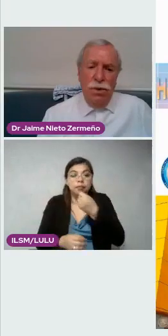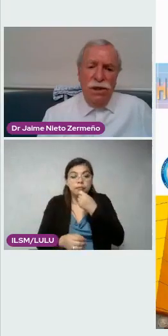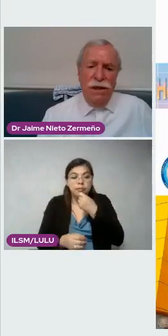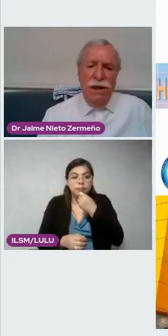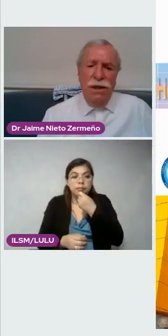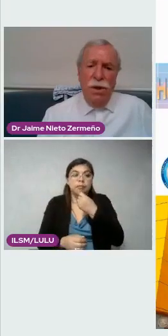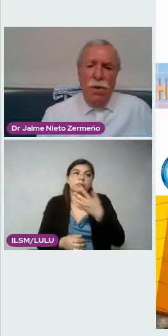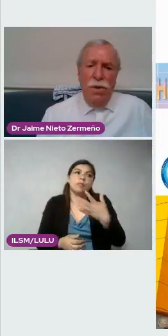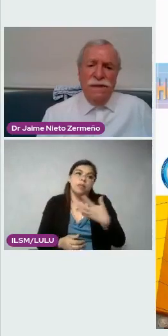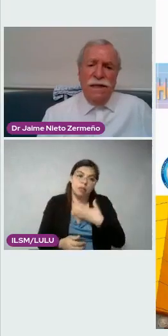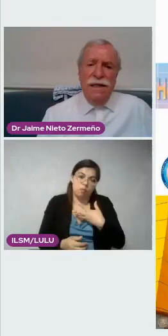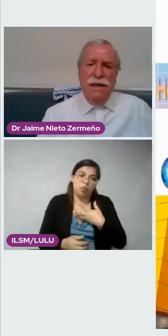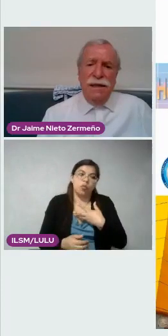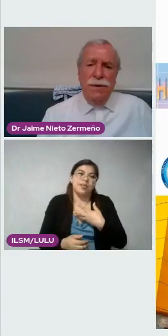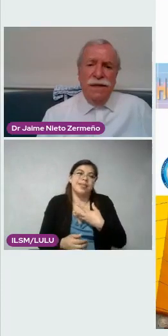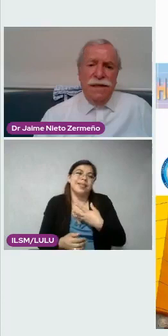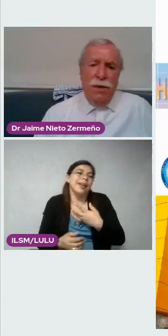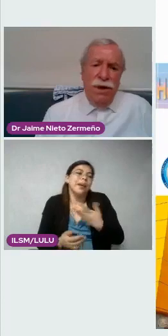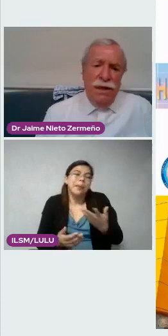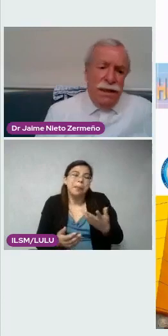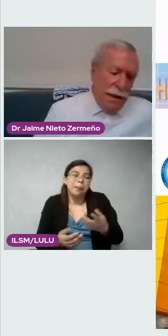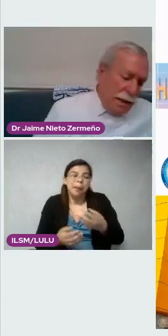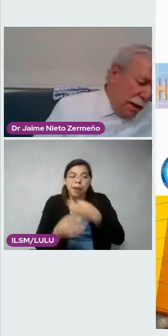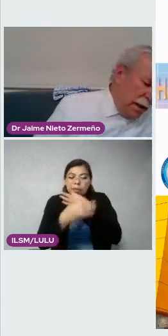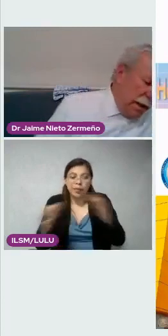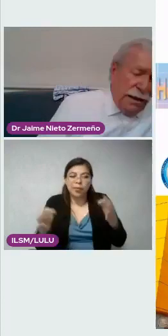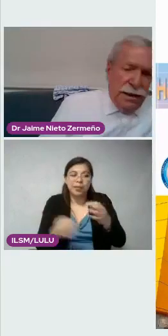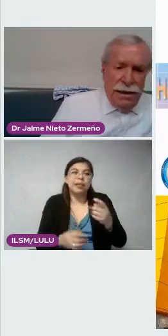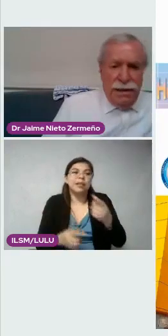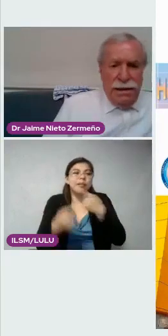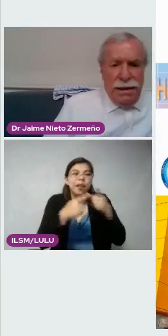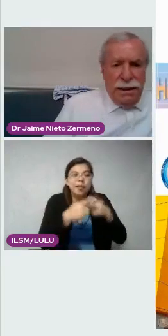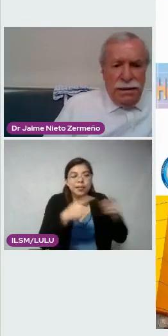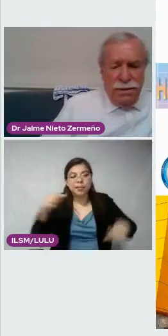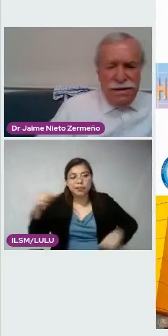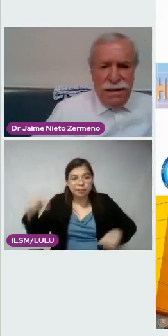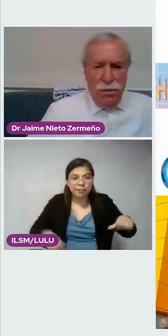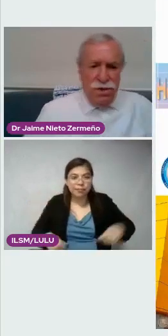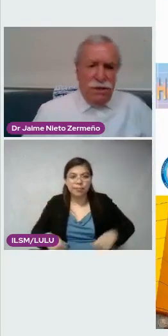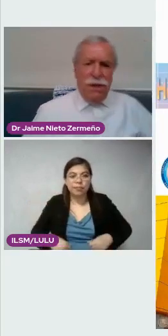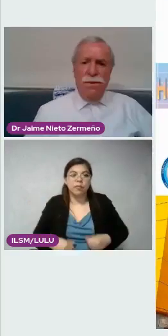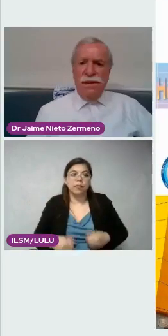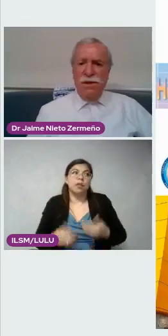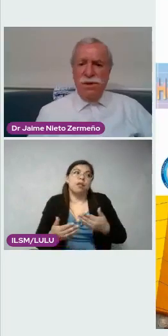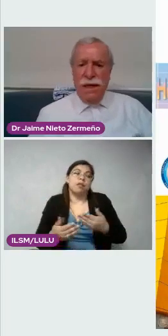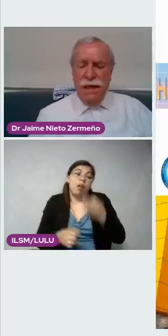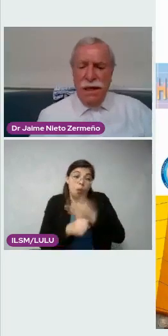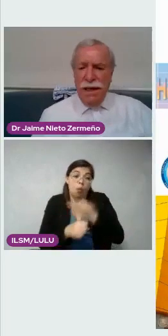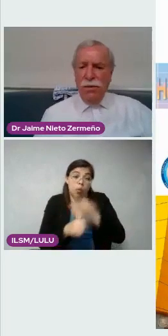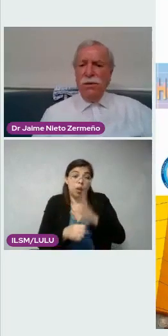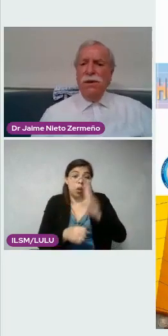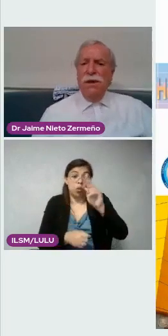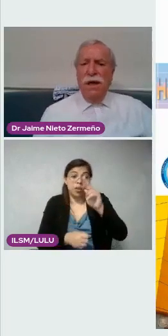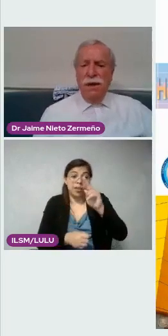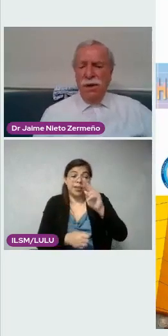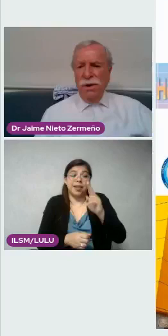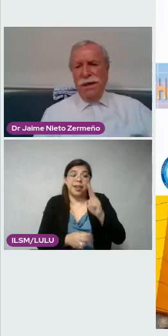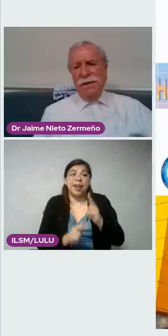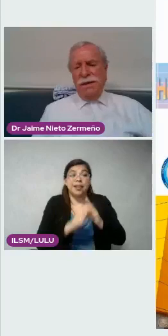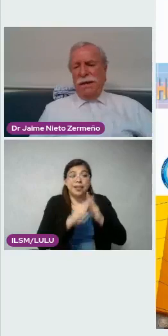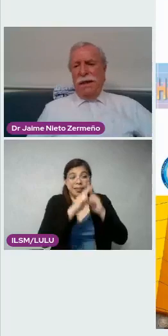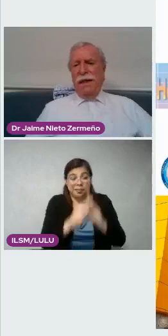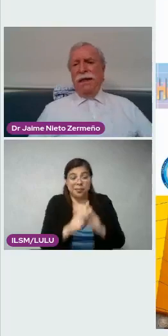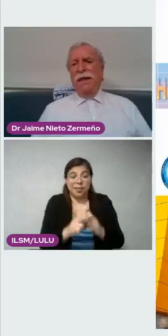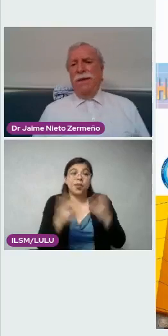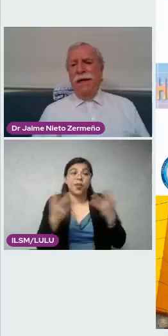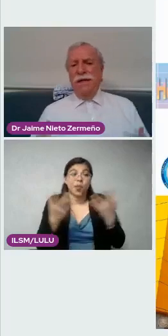además del boletín, una serie de actividades que ahorita en el aniversario, 80 aniversarios, se generado donde